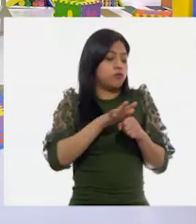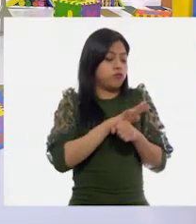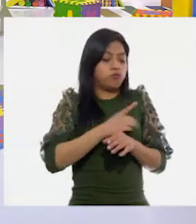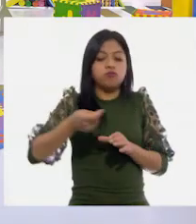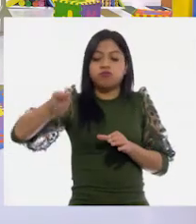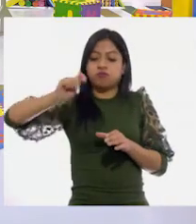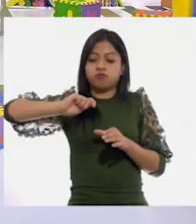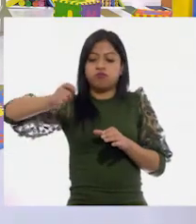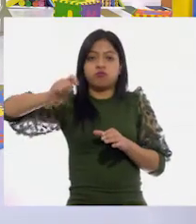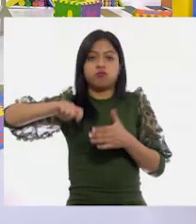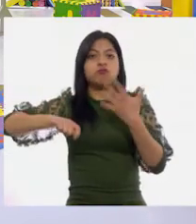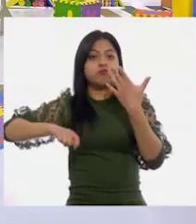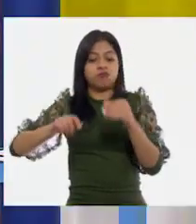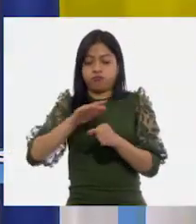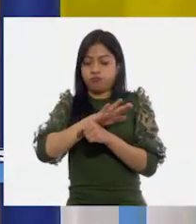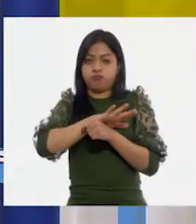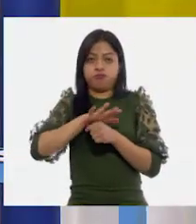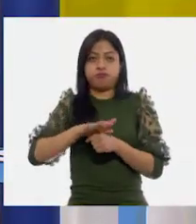dos vasos.